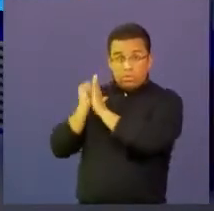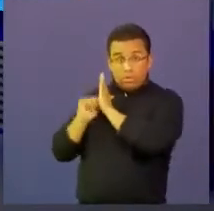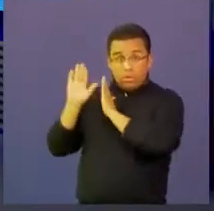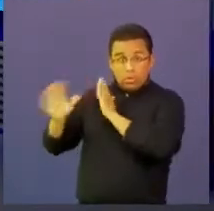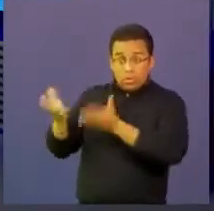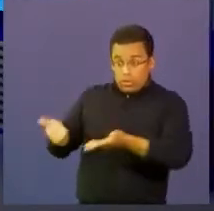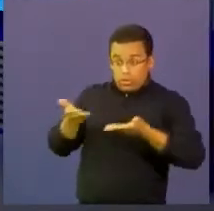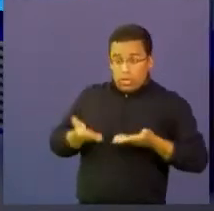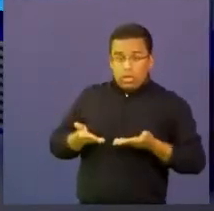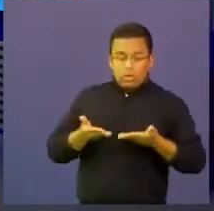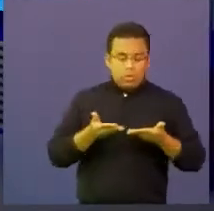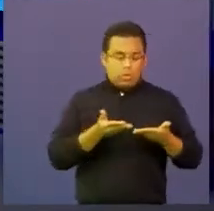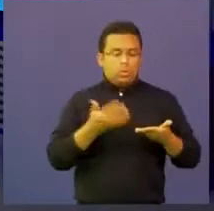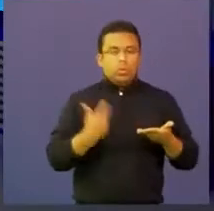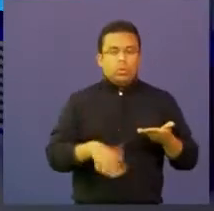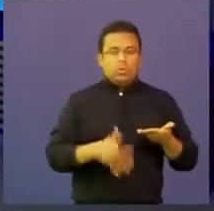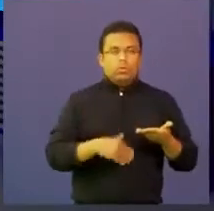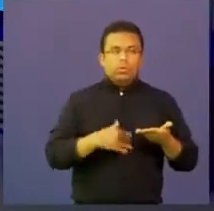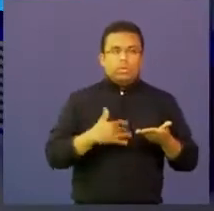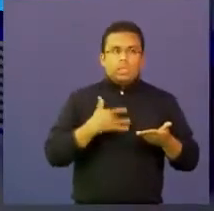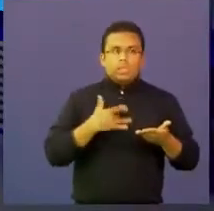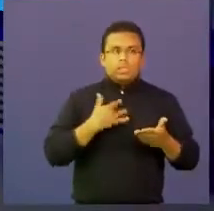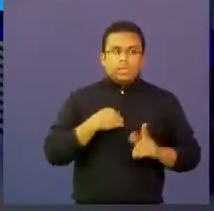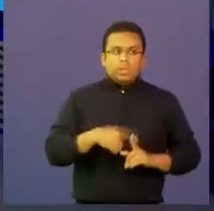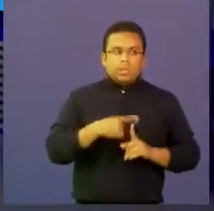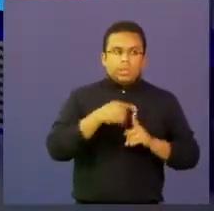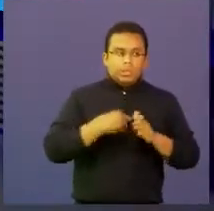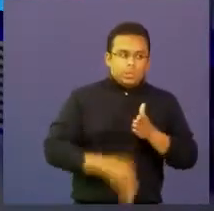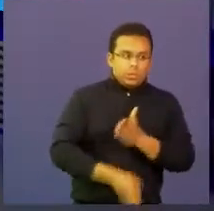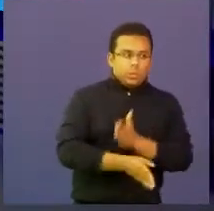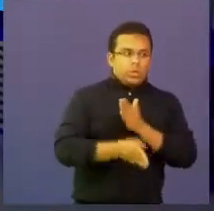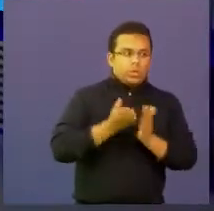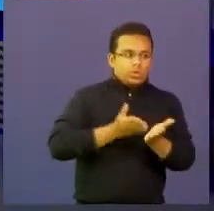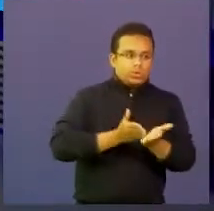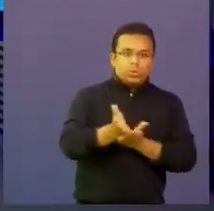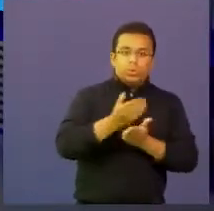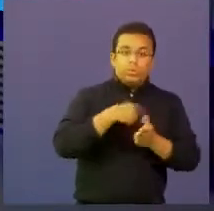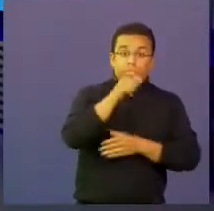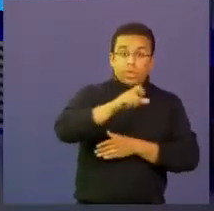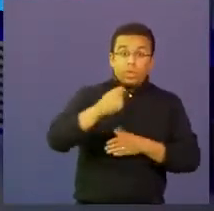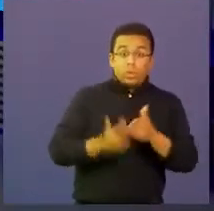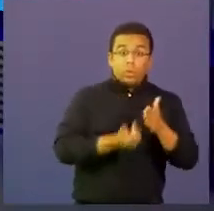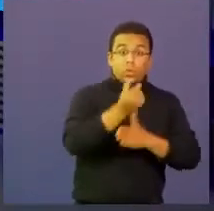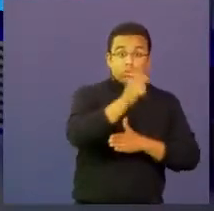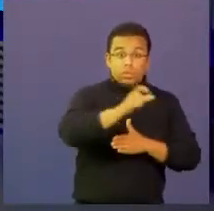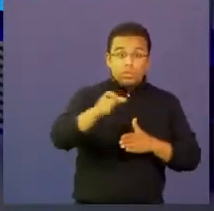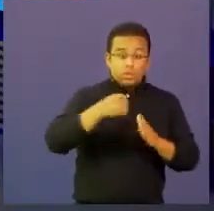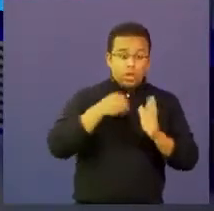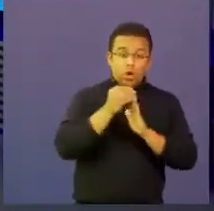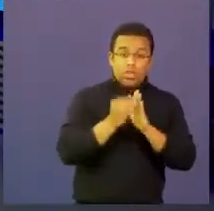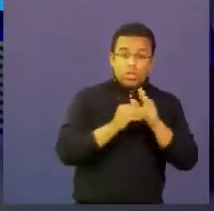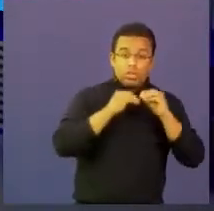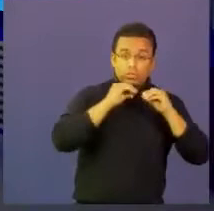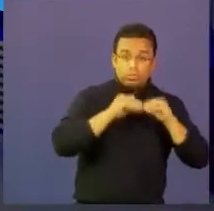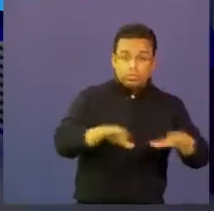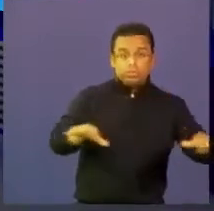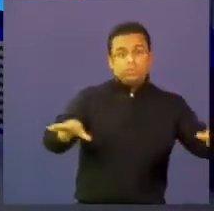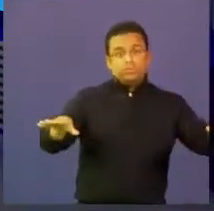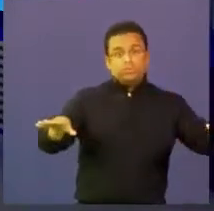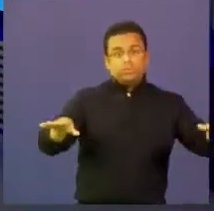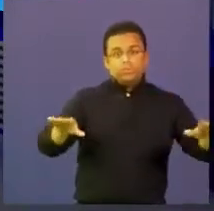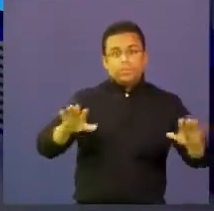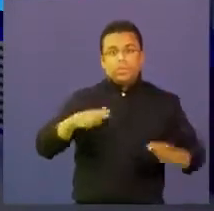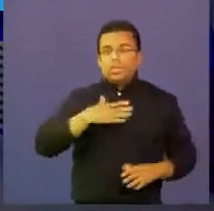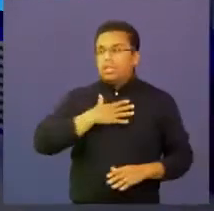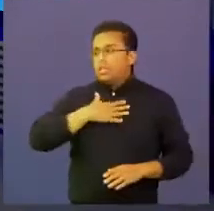como alas para seguir proponiéndoles a los docentes nuevos contenidos y nuevas formas yo voy sé